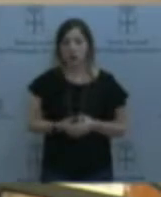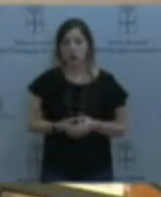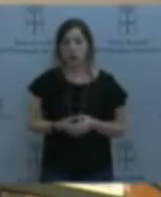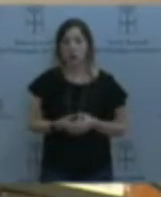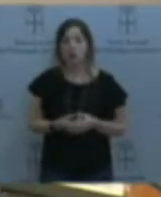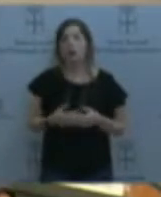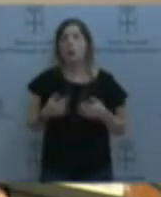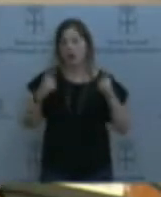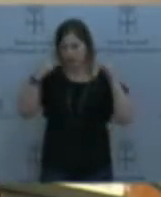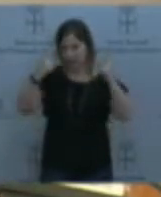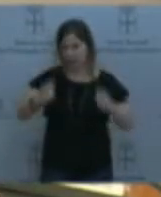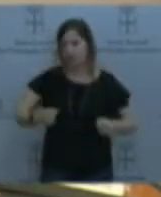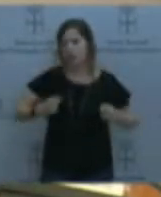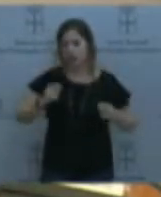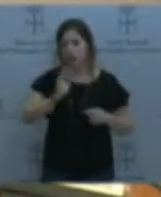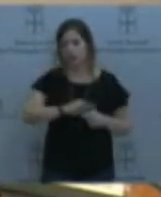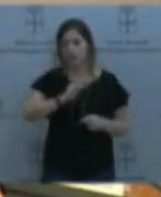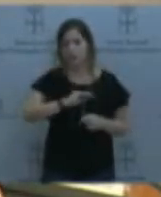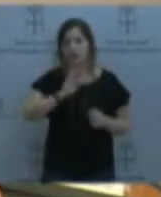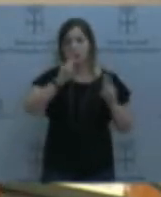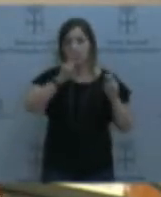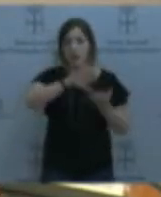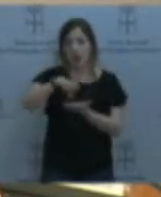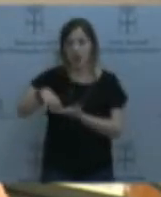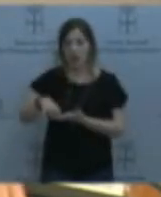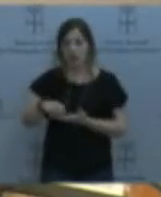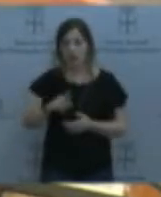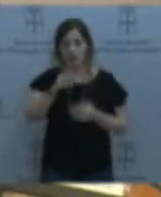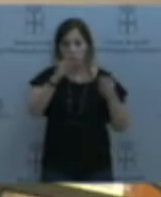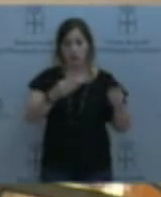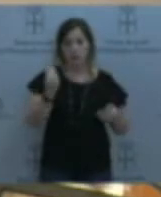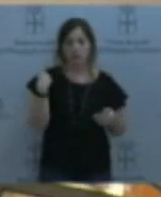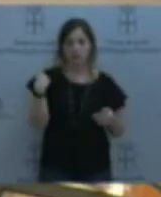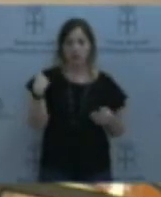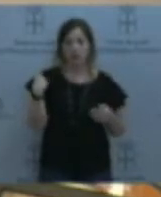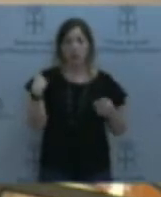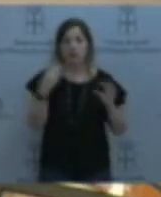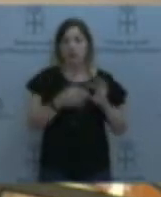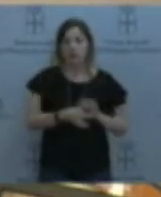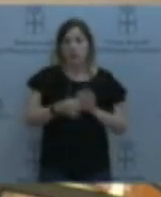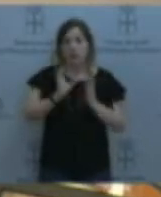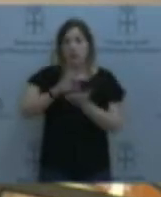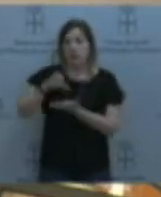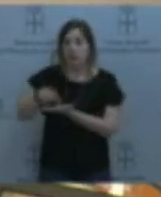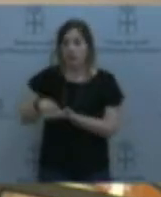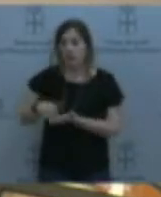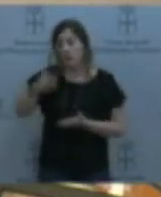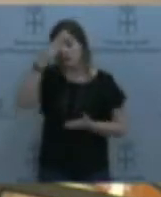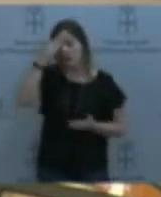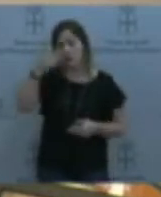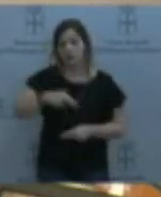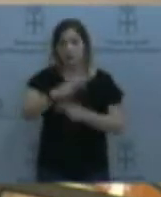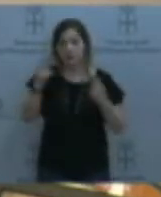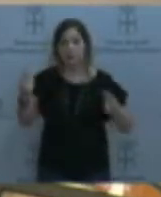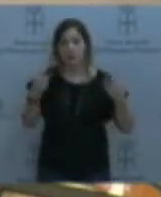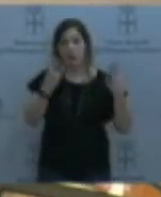centros que usted me pregunta. Sobre los centros, tenemos unos centros de titularidad pública, ocho centros públicos,